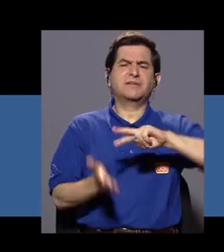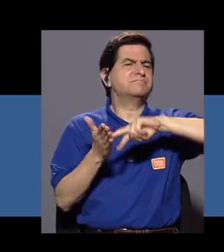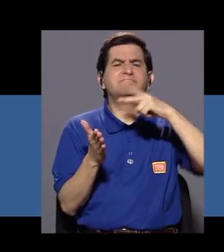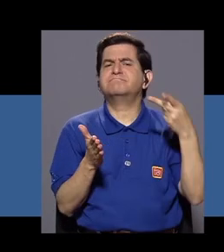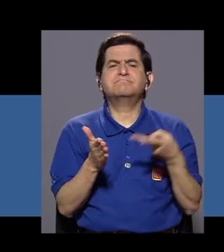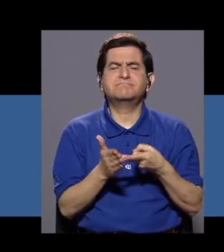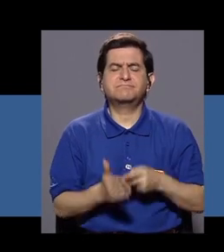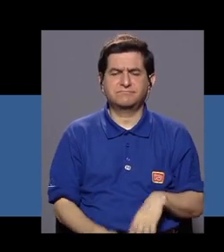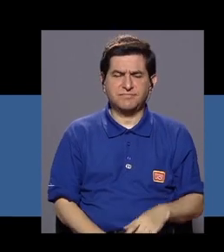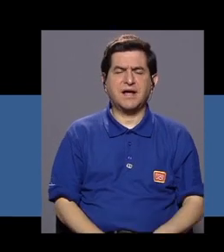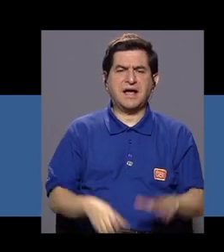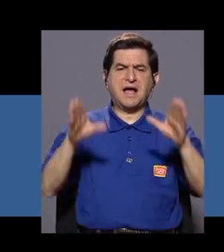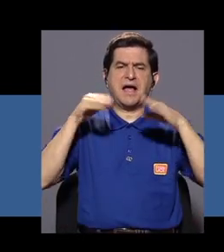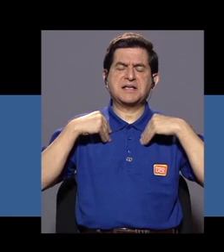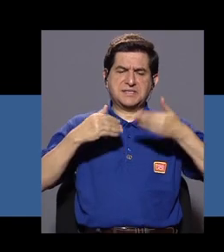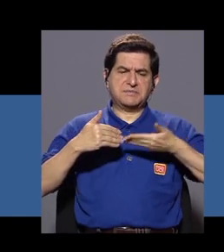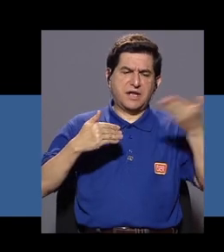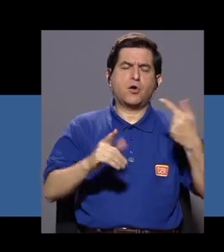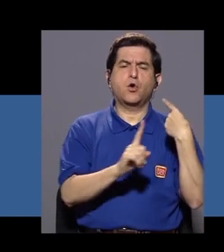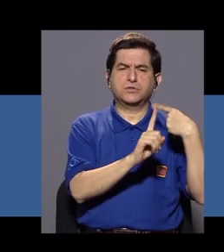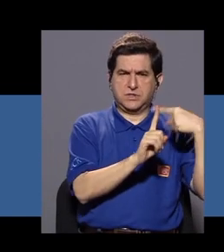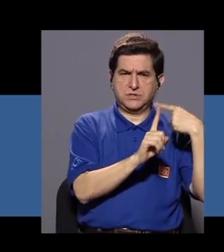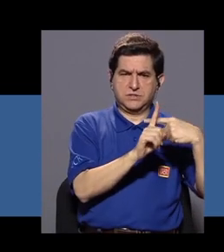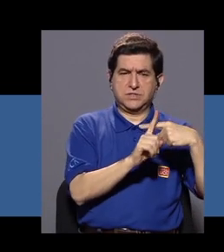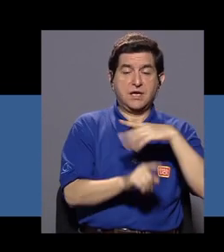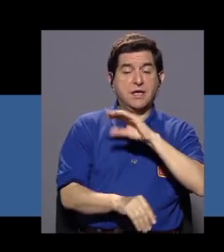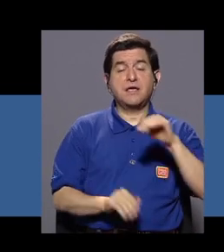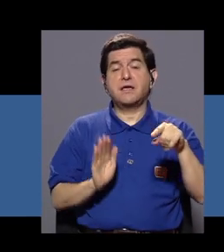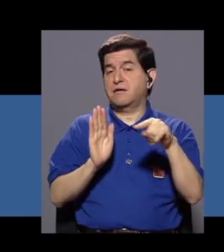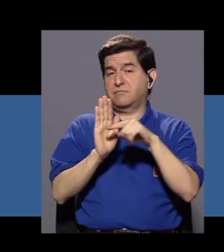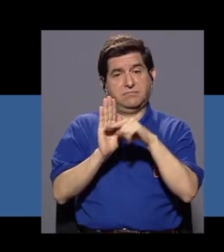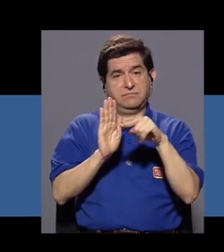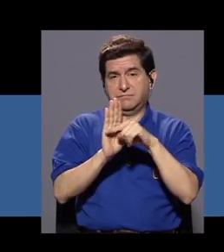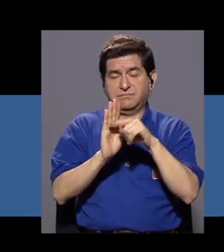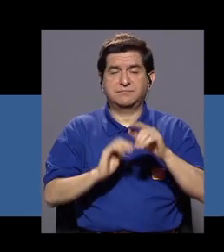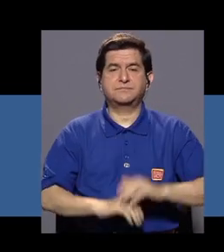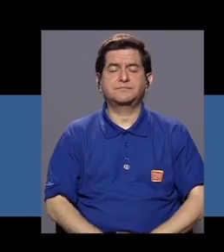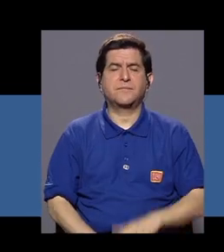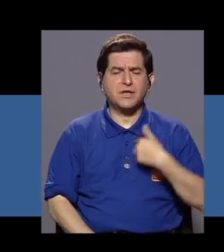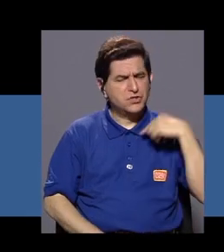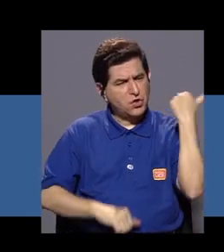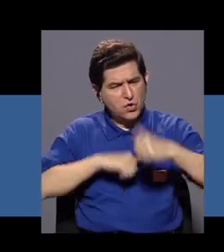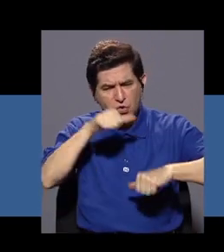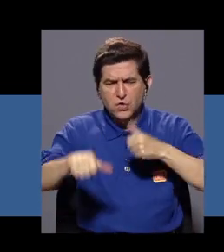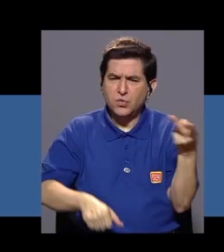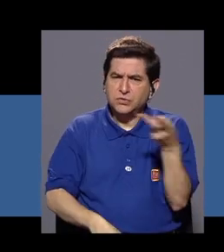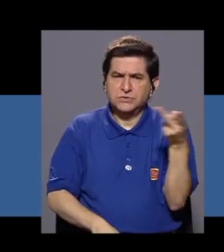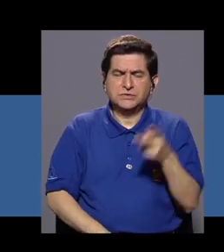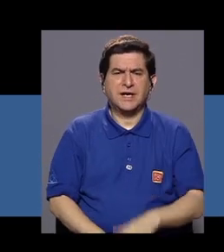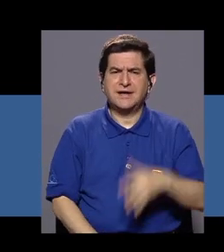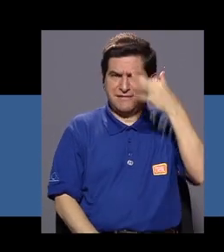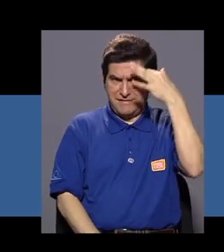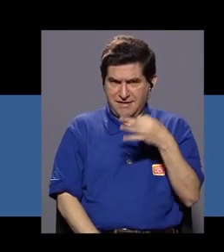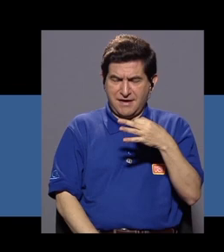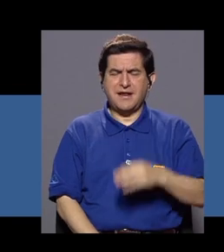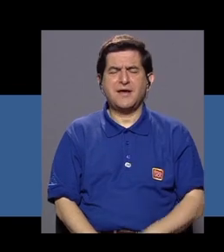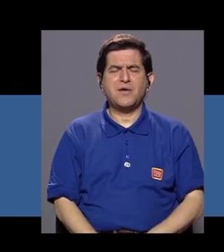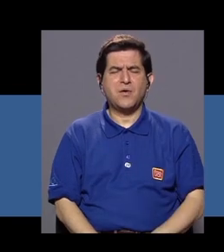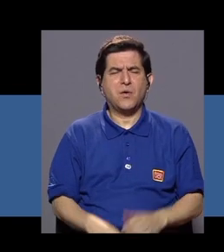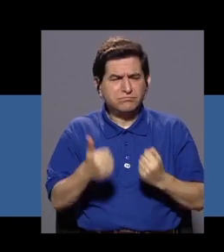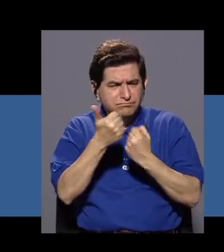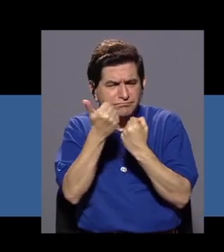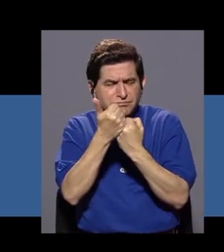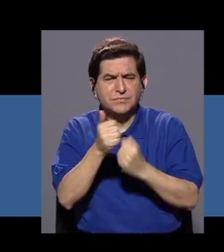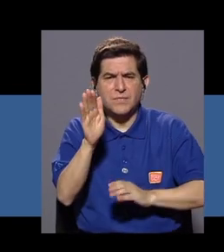implica reconocer las cosas positivas que tengo y también las no tan positivas, lidiar con ellas. Creo que también me ha